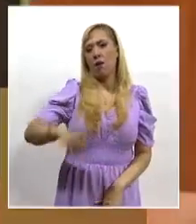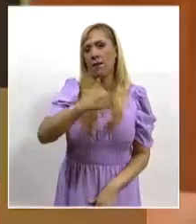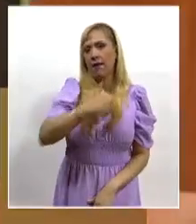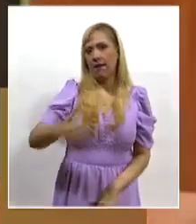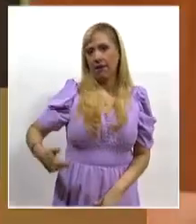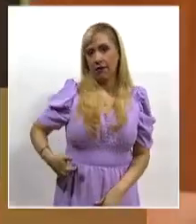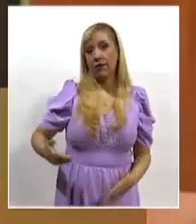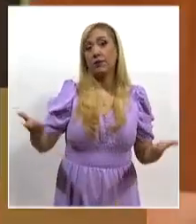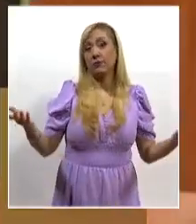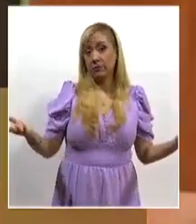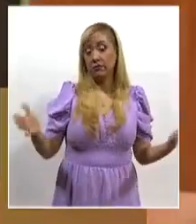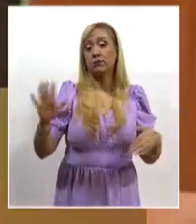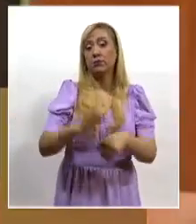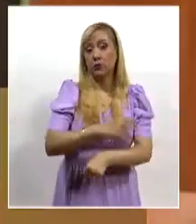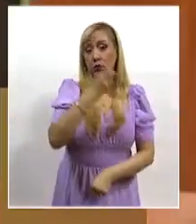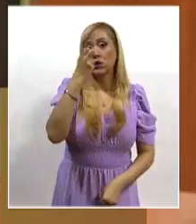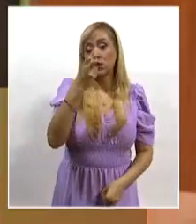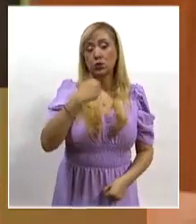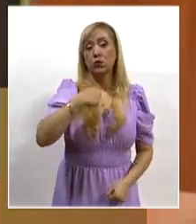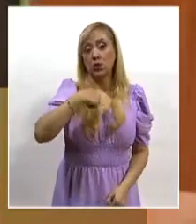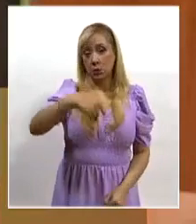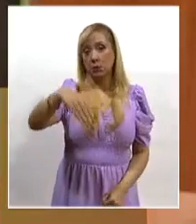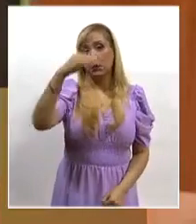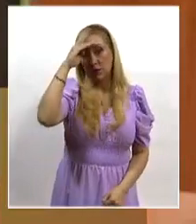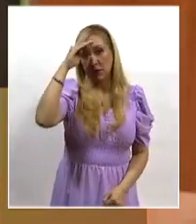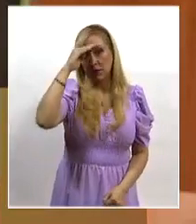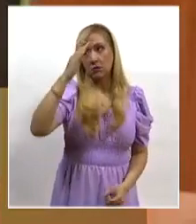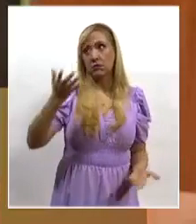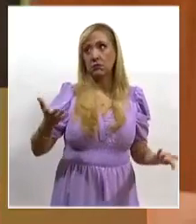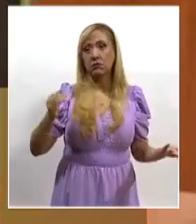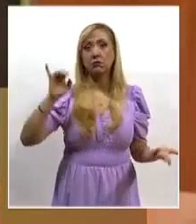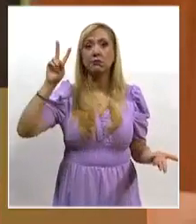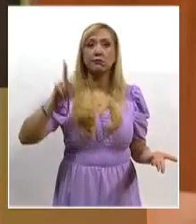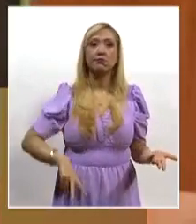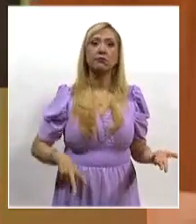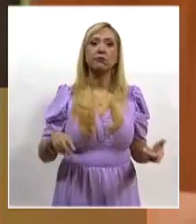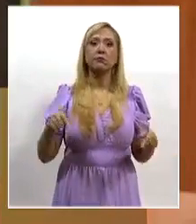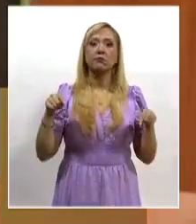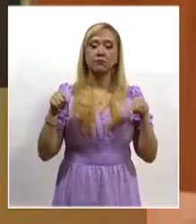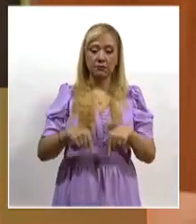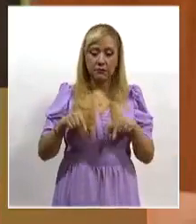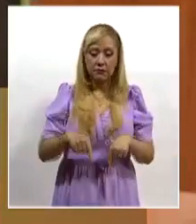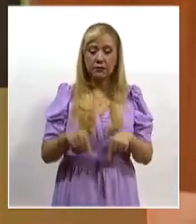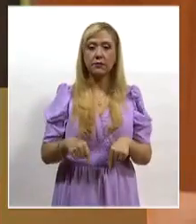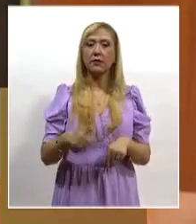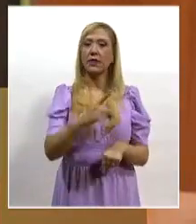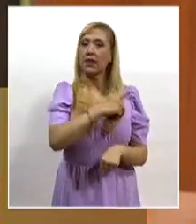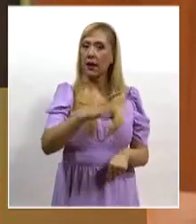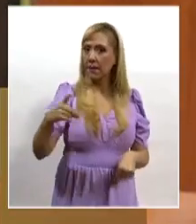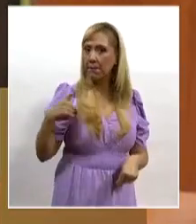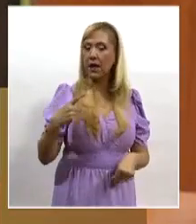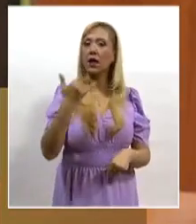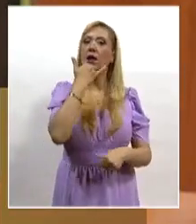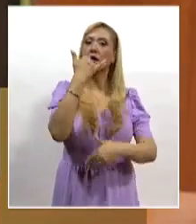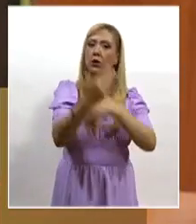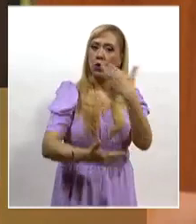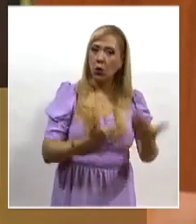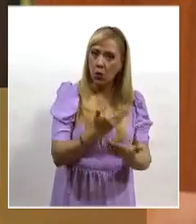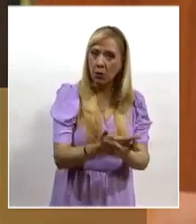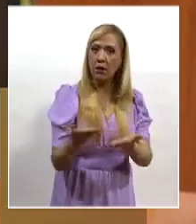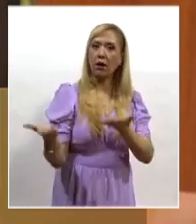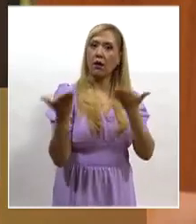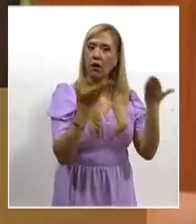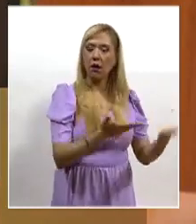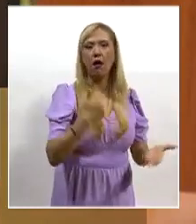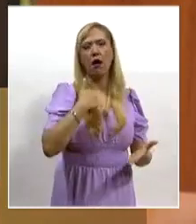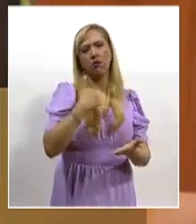Por eso, en este caso, me parece que debe de darse la disculpa y por eso